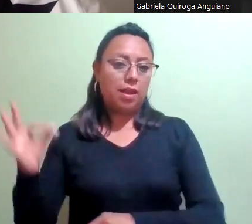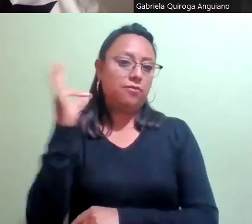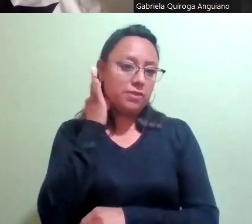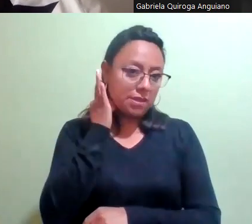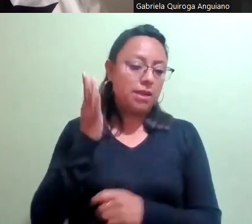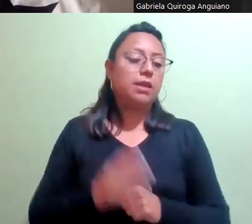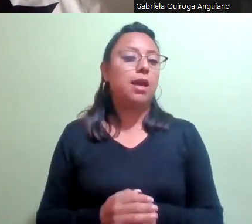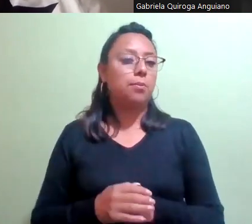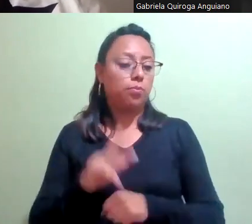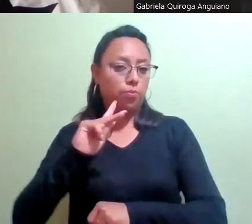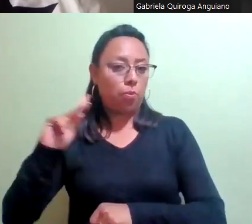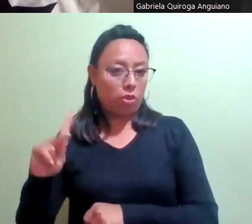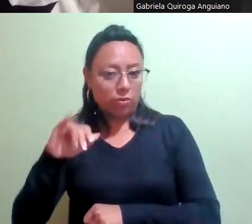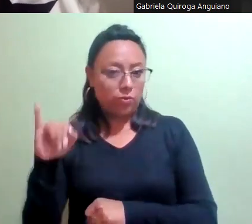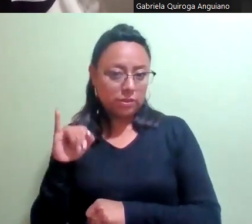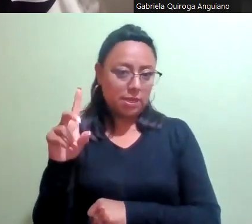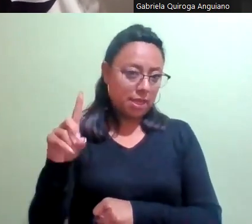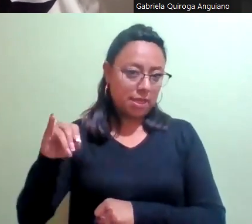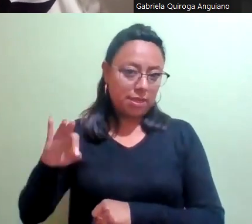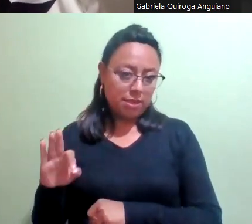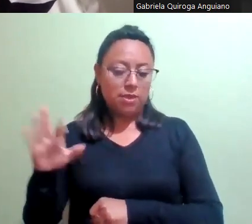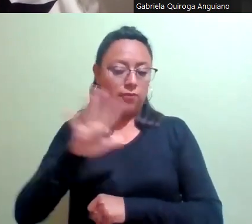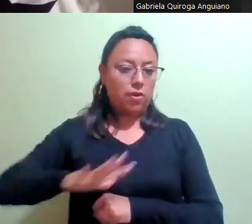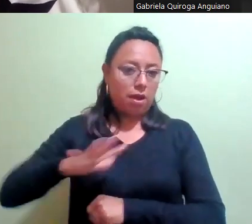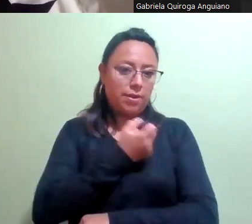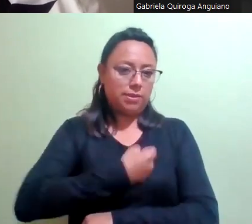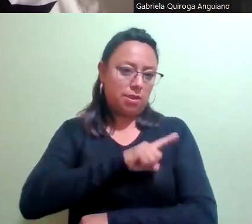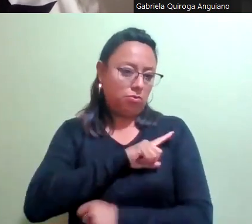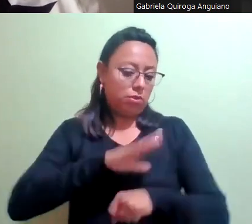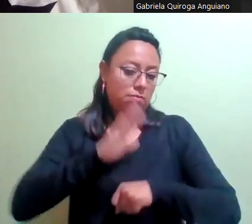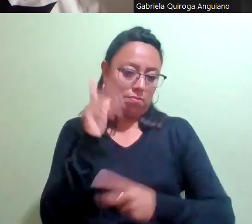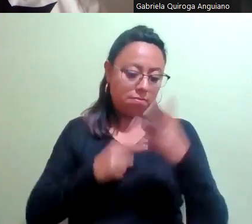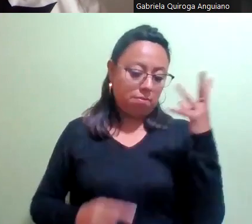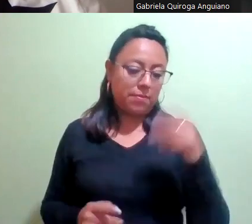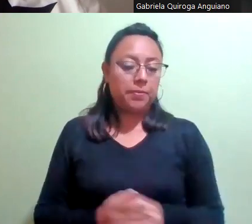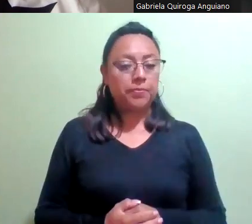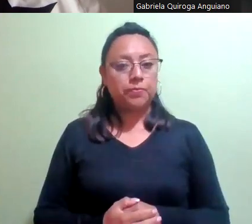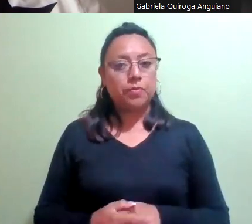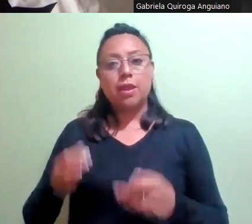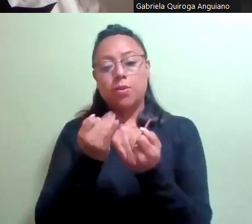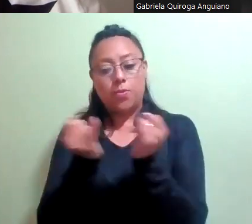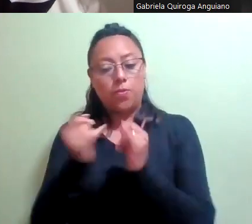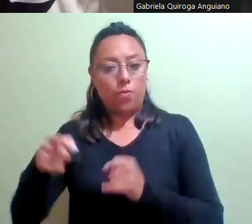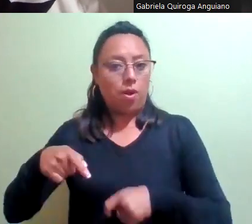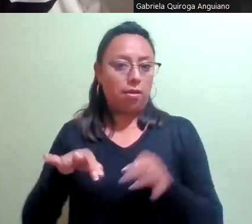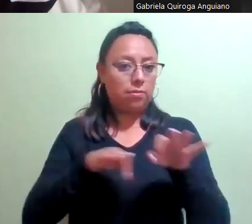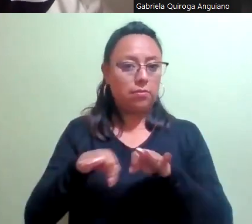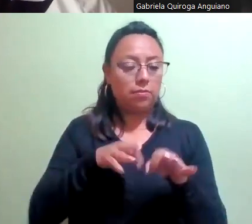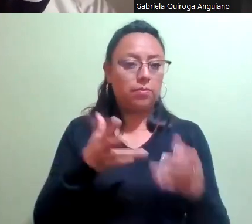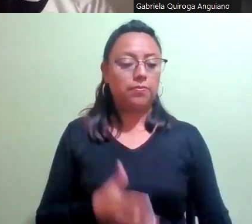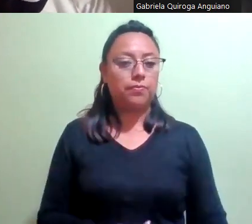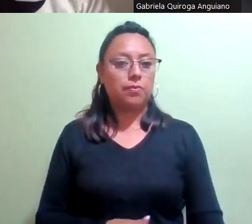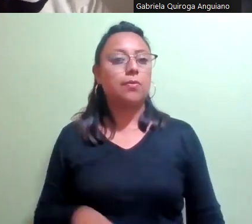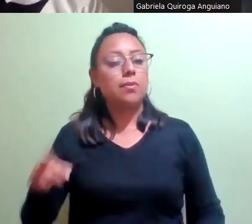DIF, CEP, sector salud, etcétera. A raíz de la información que han compartido y el trabajo que han hecho, el término violencia vicaria ha